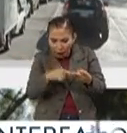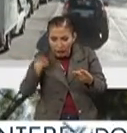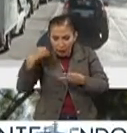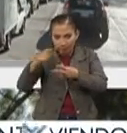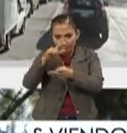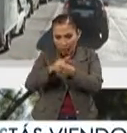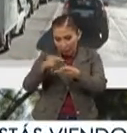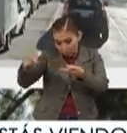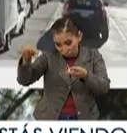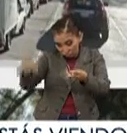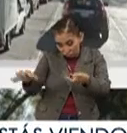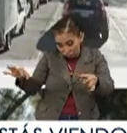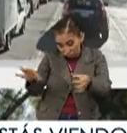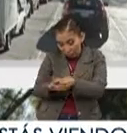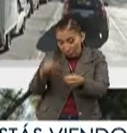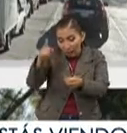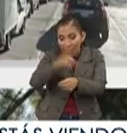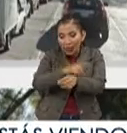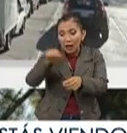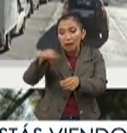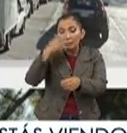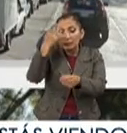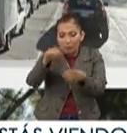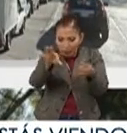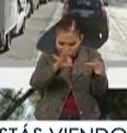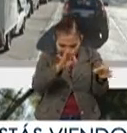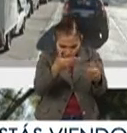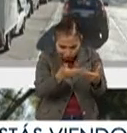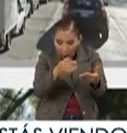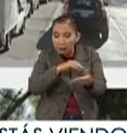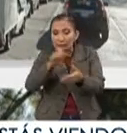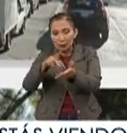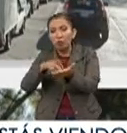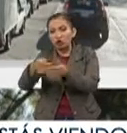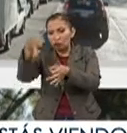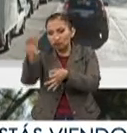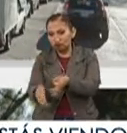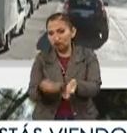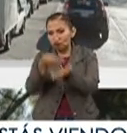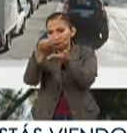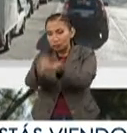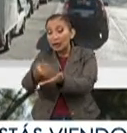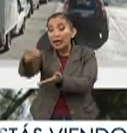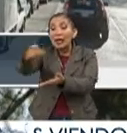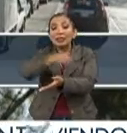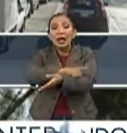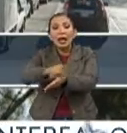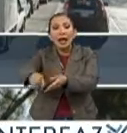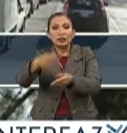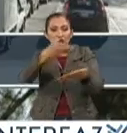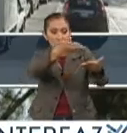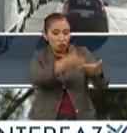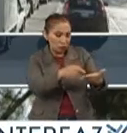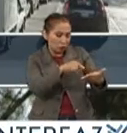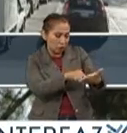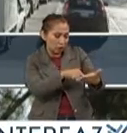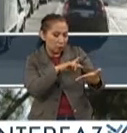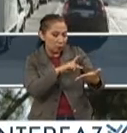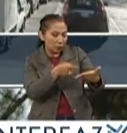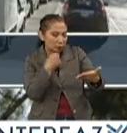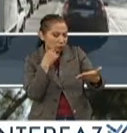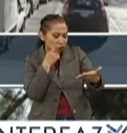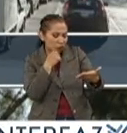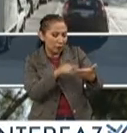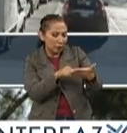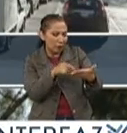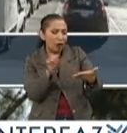jurídica, para efecto de que la delegación pueda saber si es viable o no el proyecto. Entonces, la delegación es la que dictamina la viabilidad de este proyecto